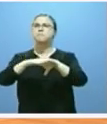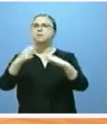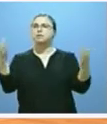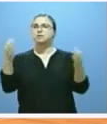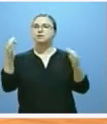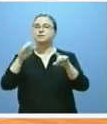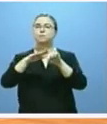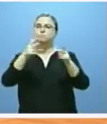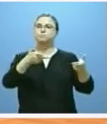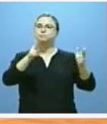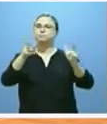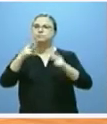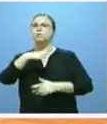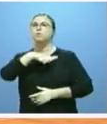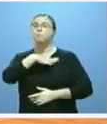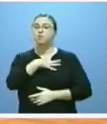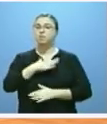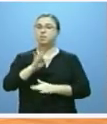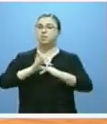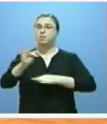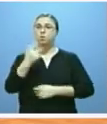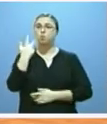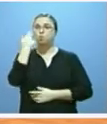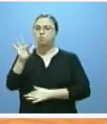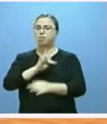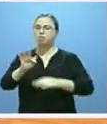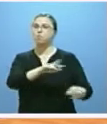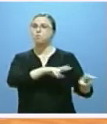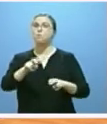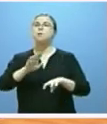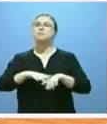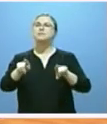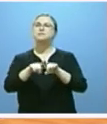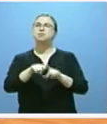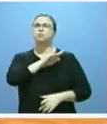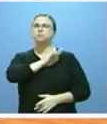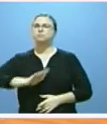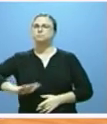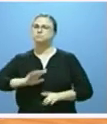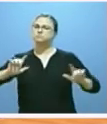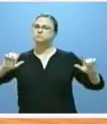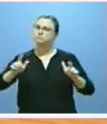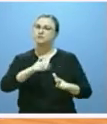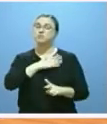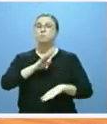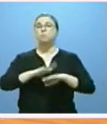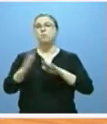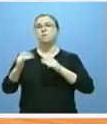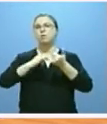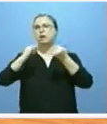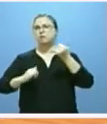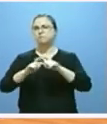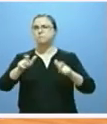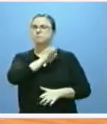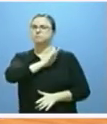unas mayores tasas de reposición y a reducir las altas tasas de interinidad generadas durante la crisis. En